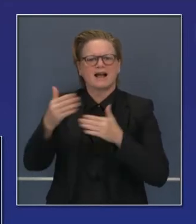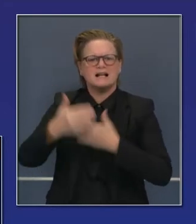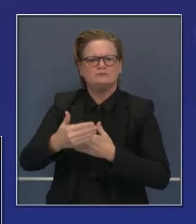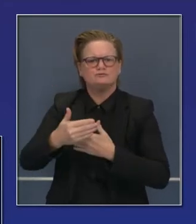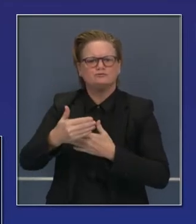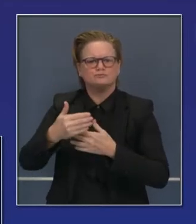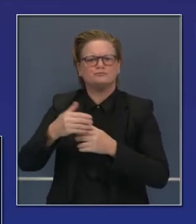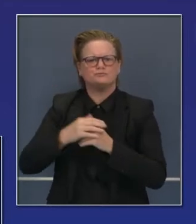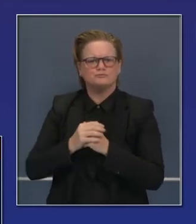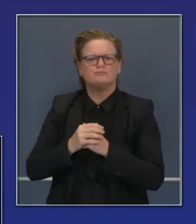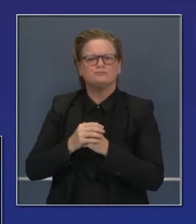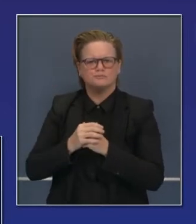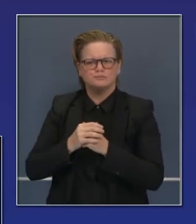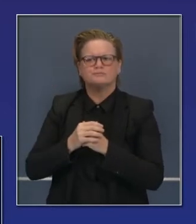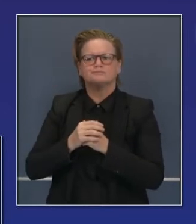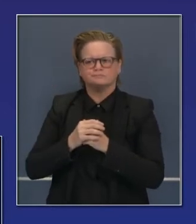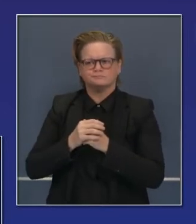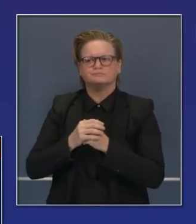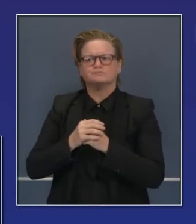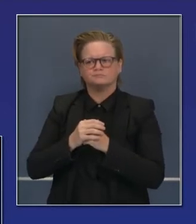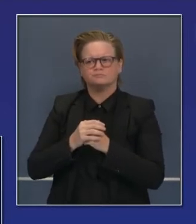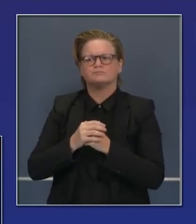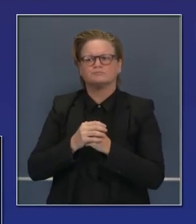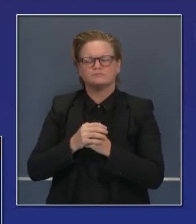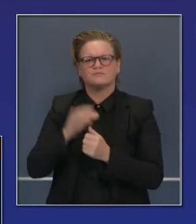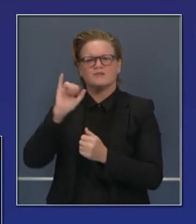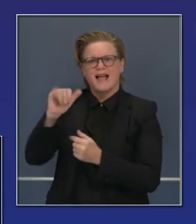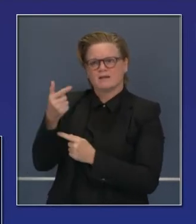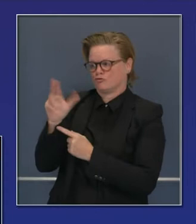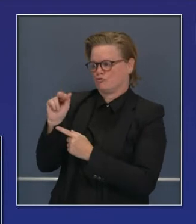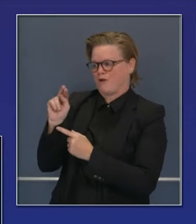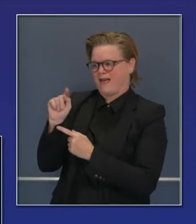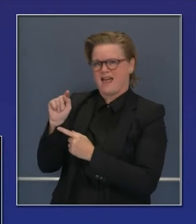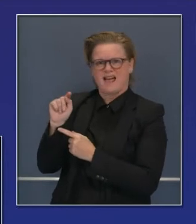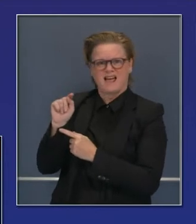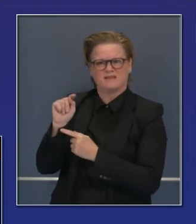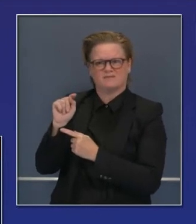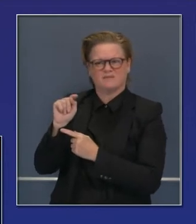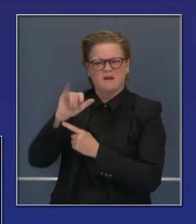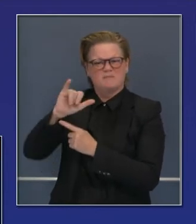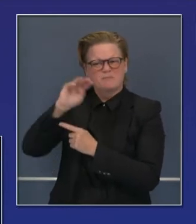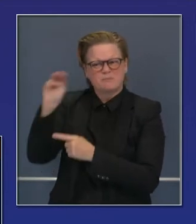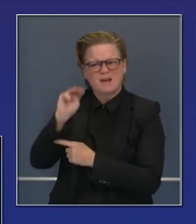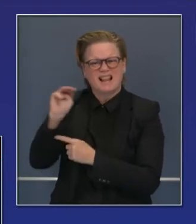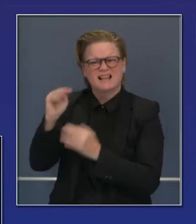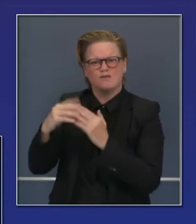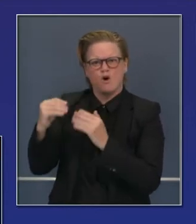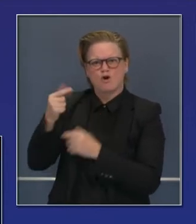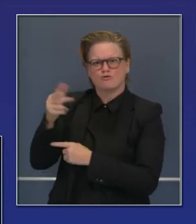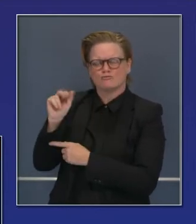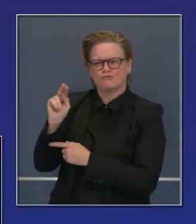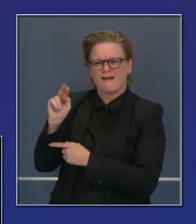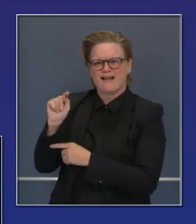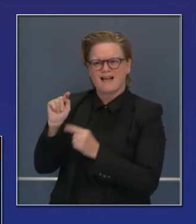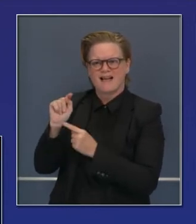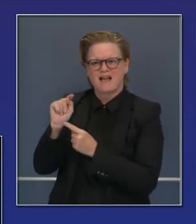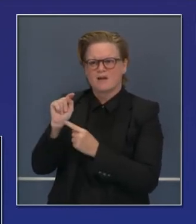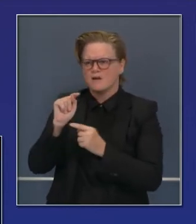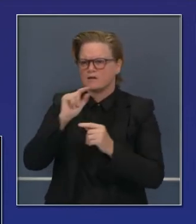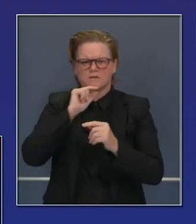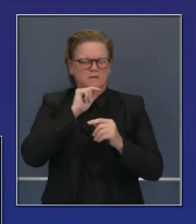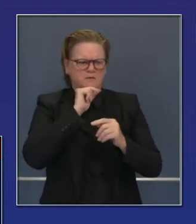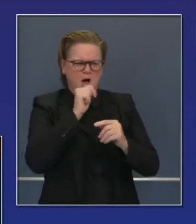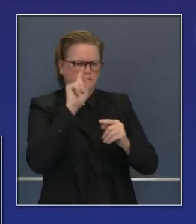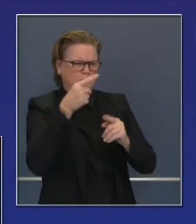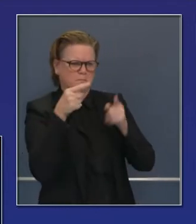subvenciones de 25 mil dólares para pequeños negocios, gracias al liderazgo en la legislatura. Estos no son solo